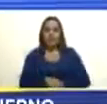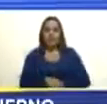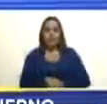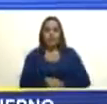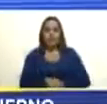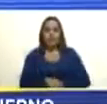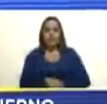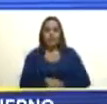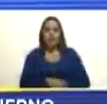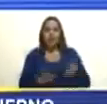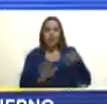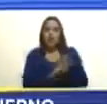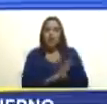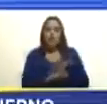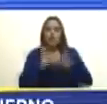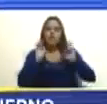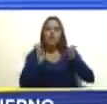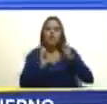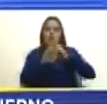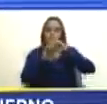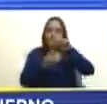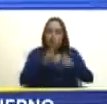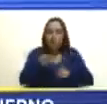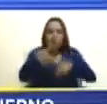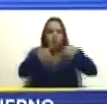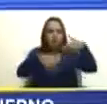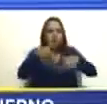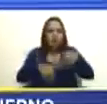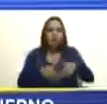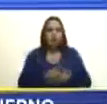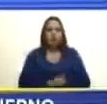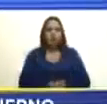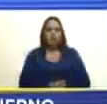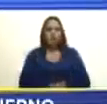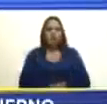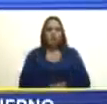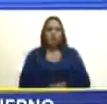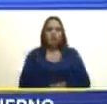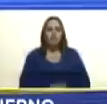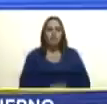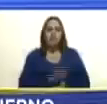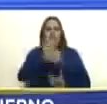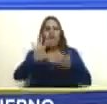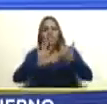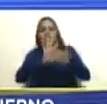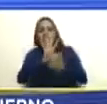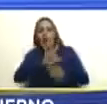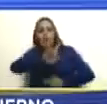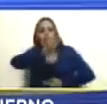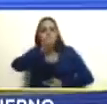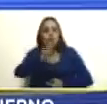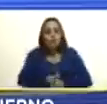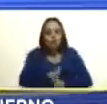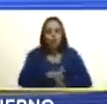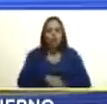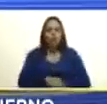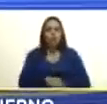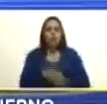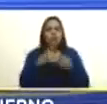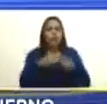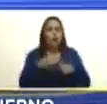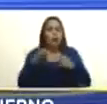cuando se refiere a los referéndum consultivo las cinco preguntas pero